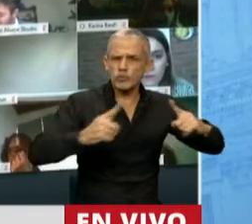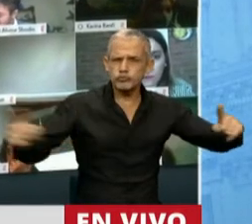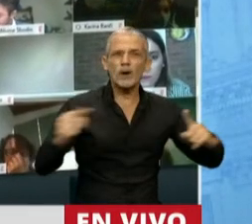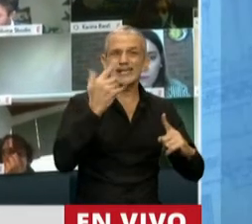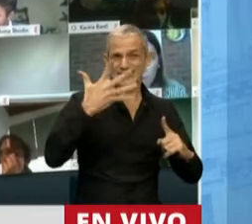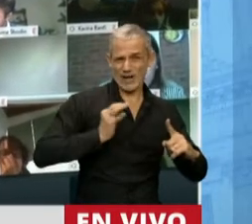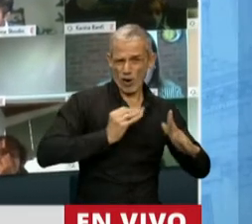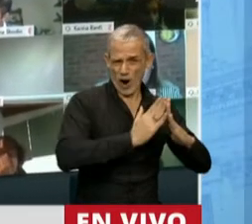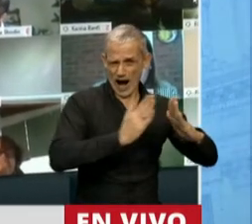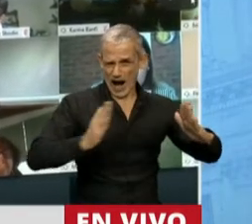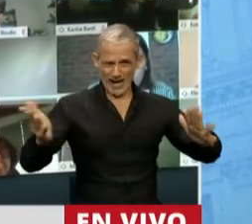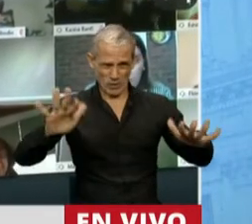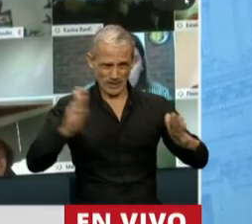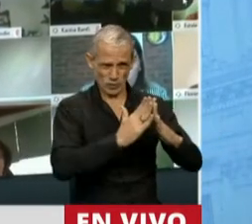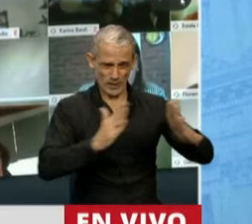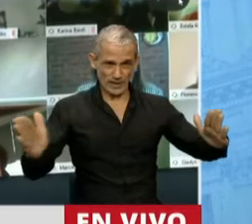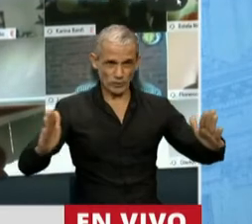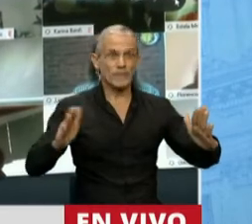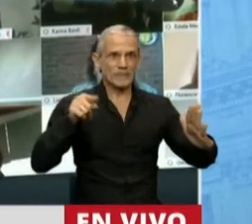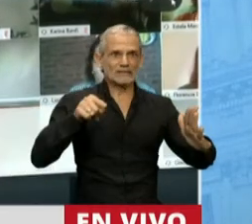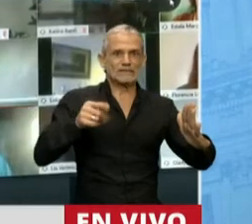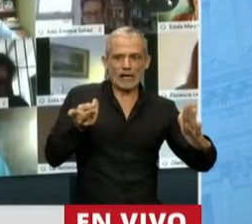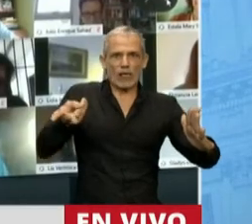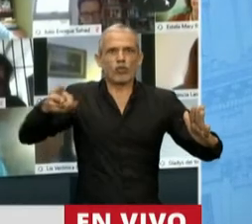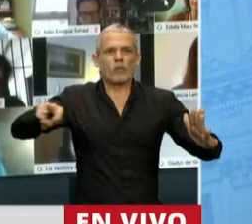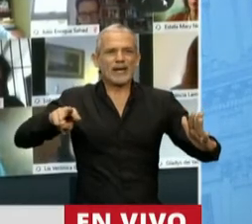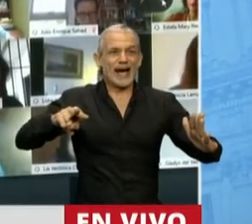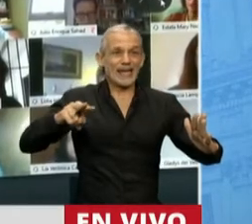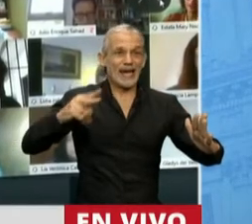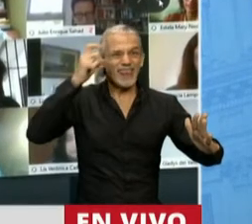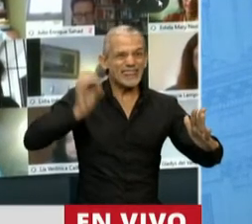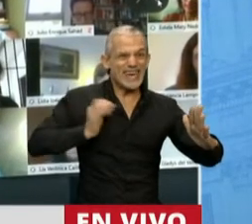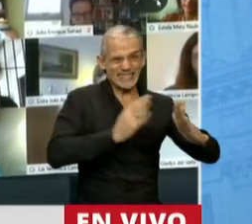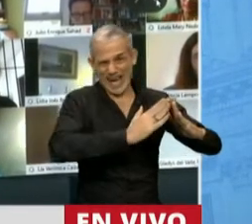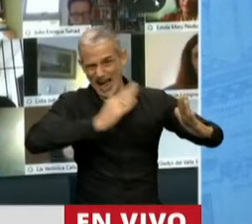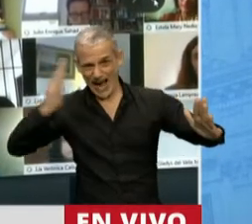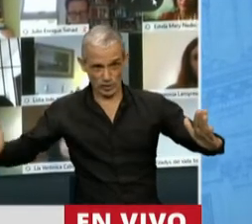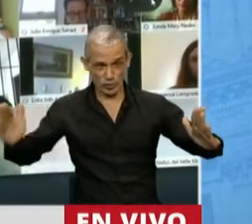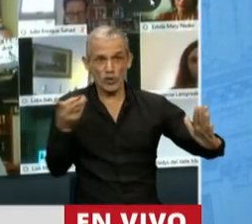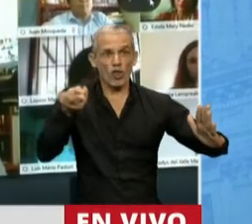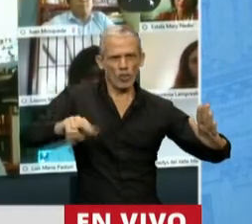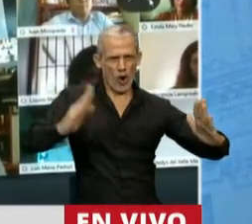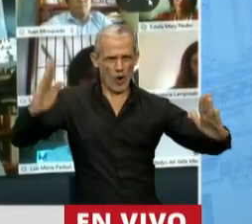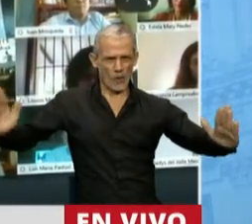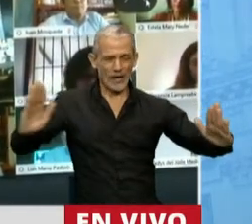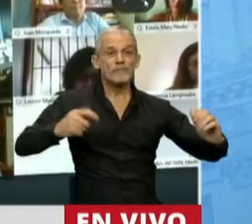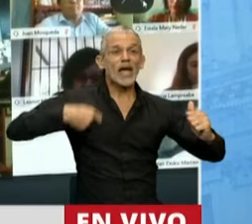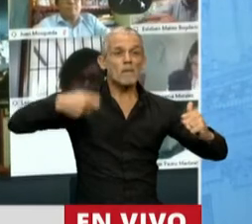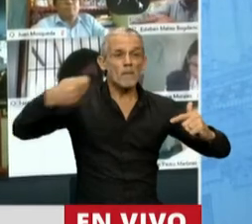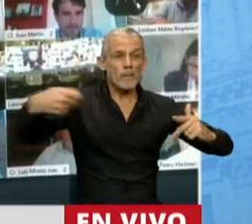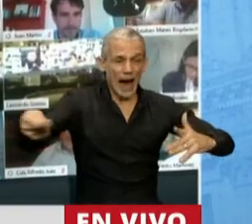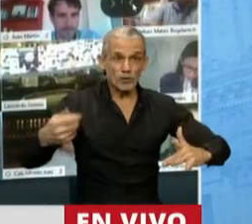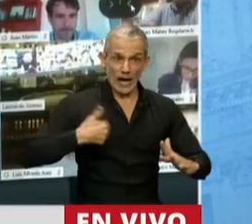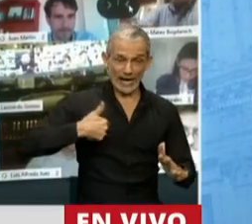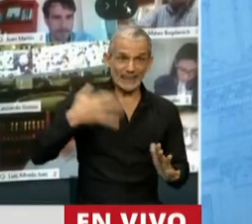años y fracción y se duplicaría, pasaría a ser de 10 años y fracción. Y los pagos que la